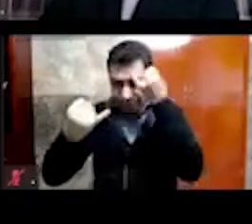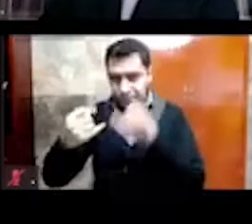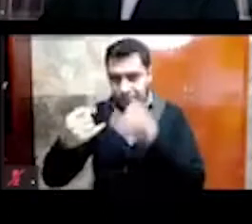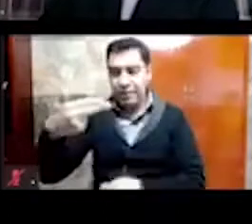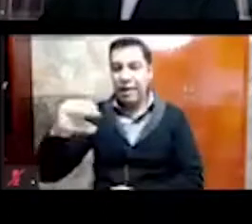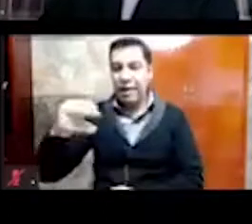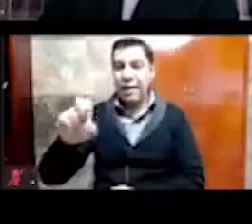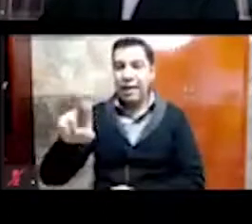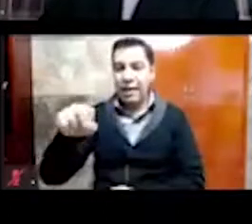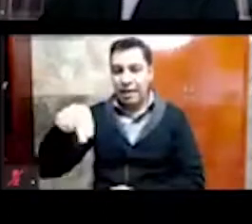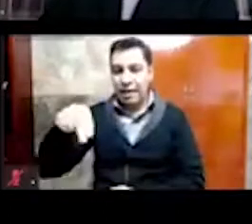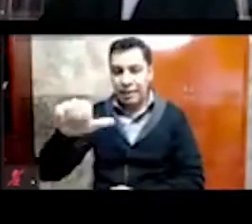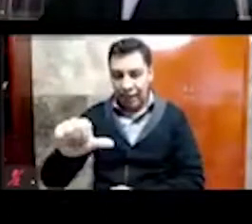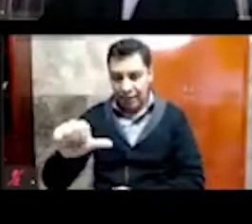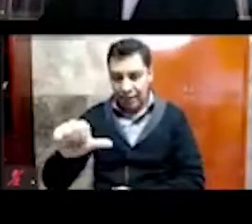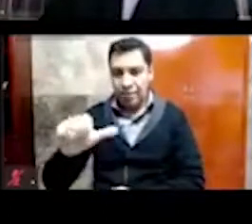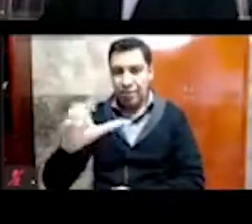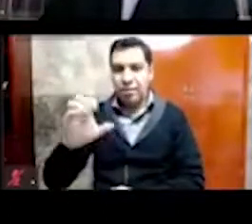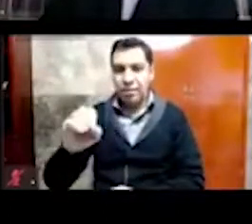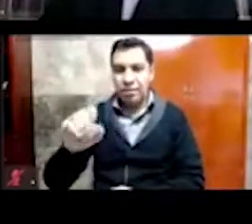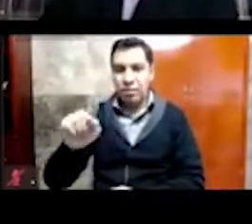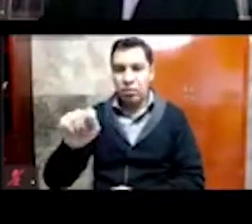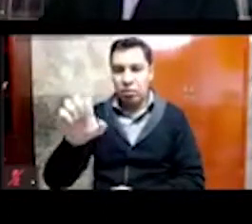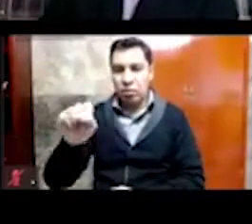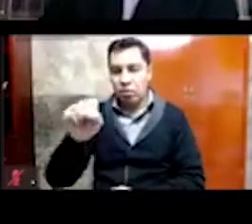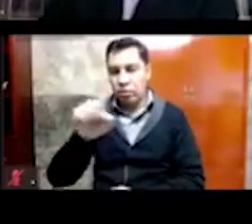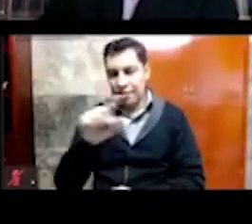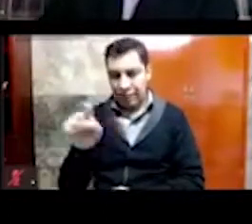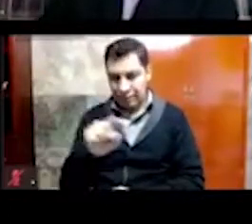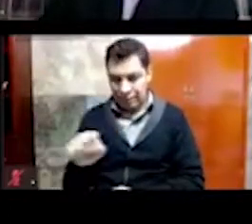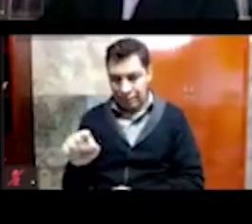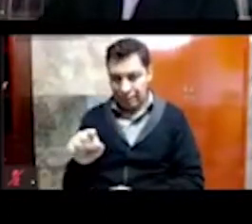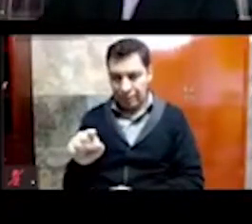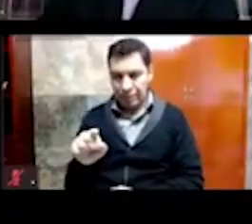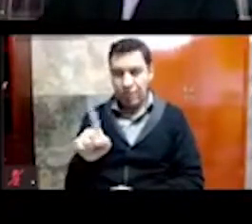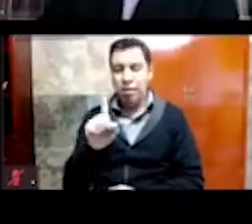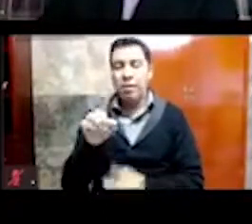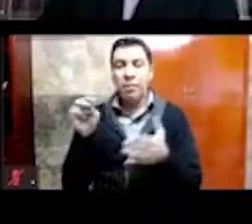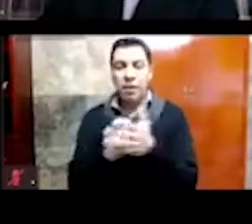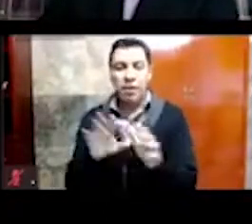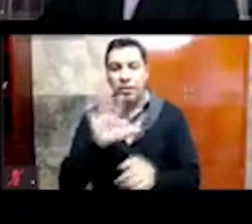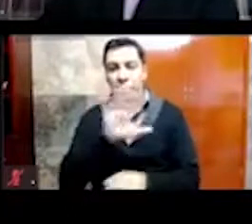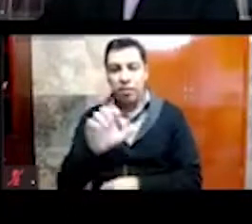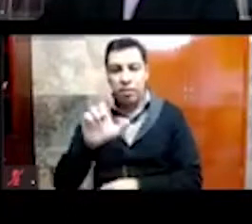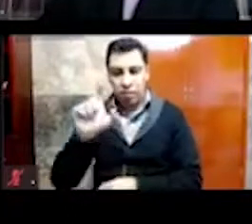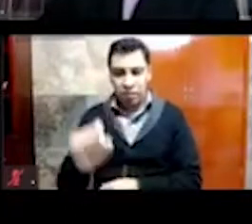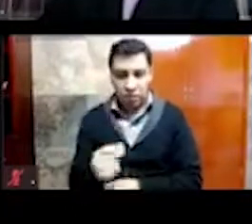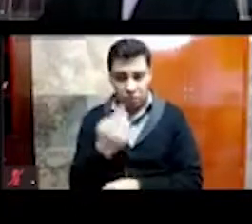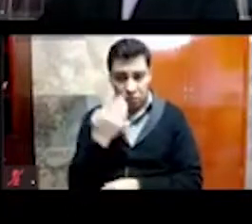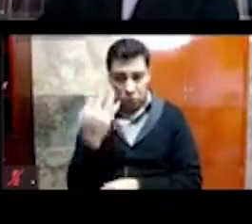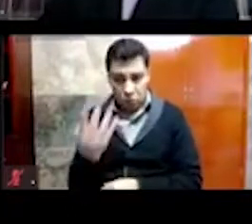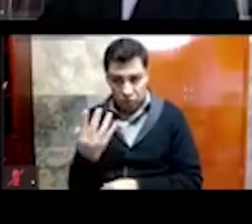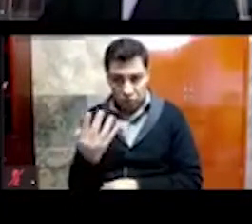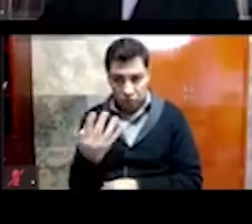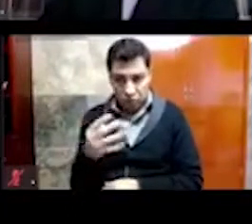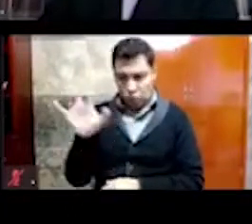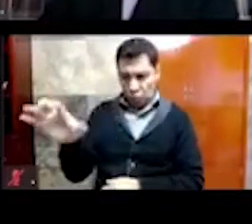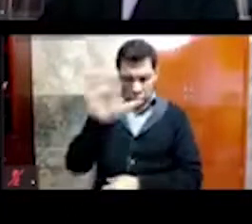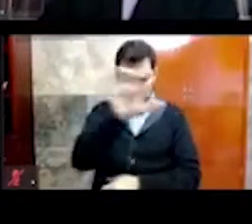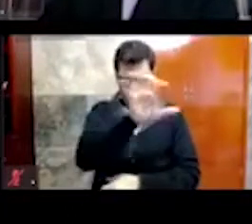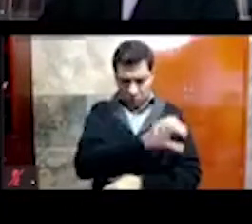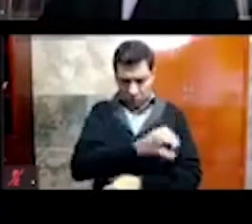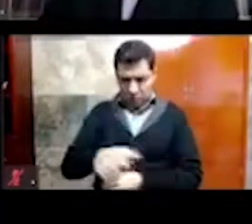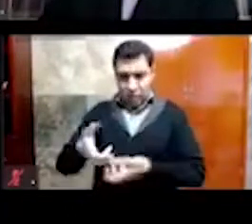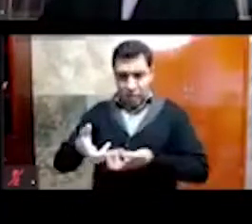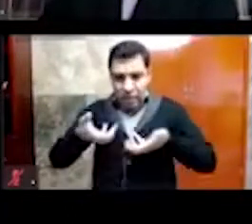Tenochtitlán, y que fue elaborado hacia mil quinientos veinticuatro, y aparece, aunque de manera muy esquemática, lo que fue el